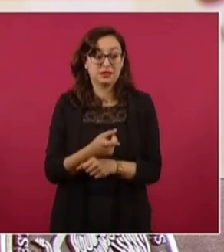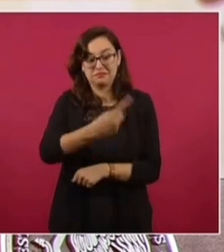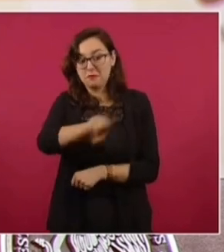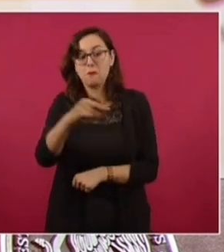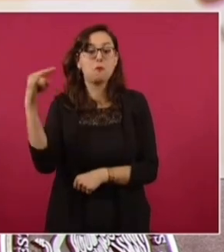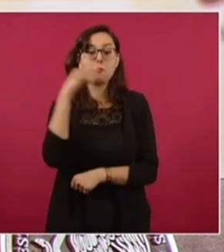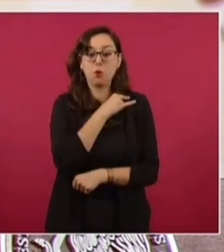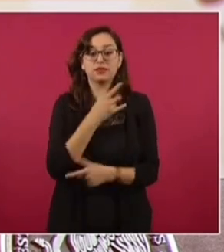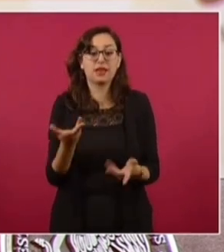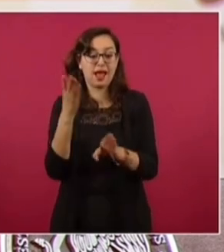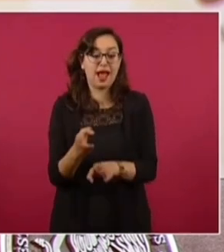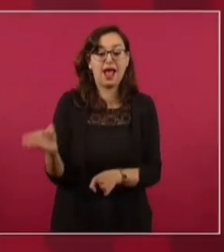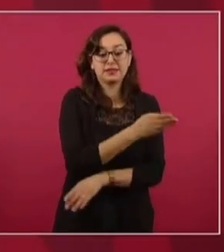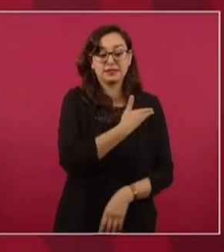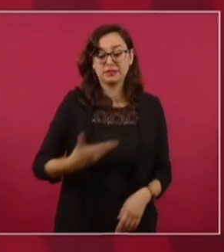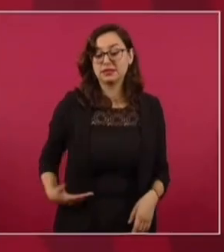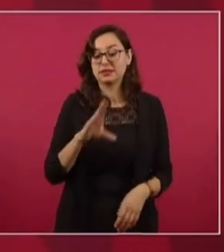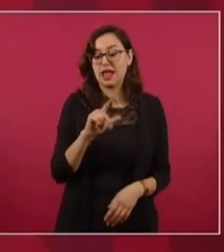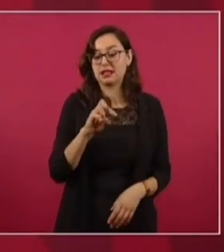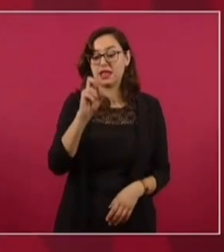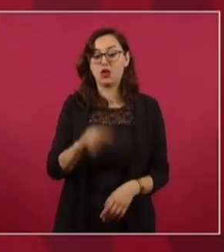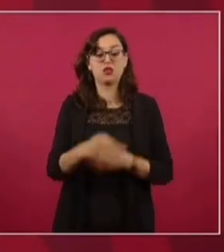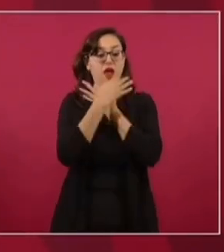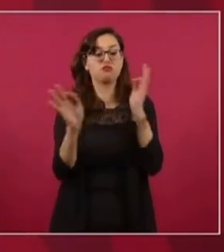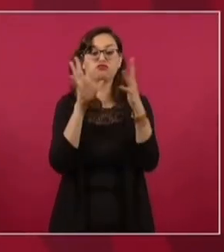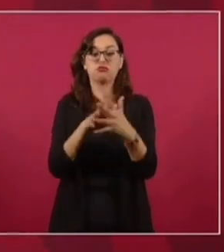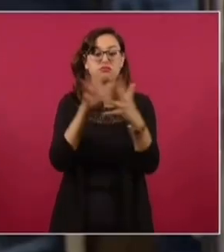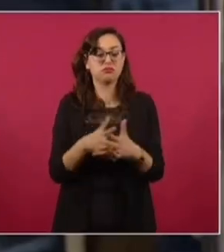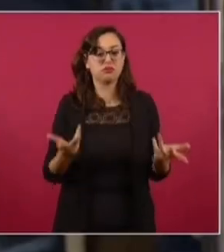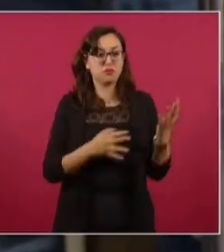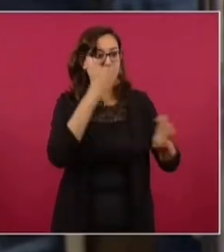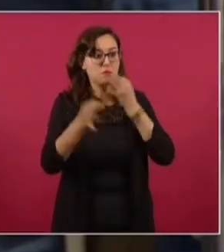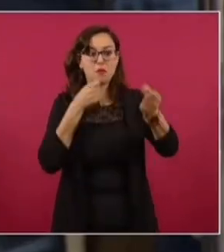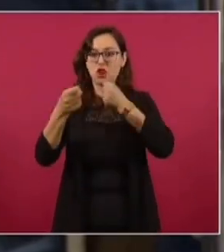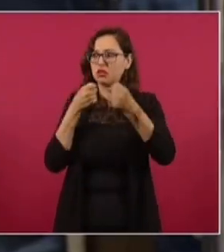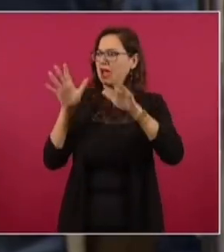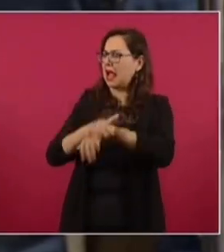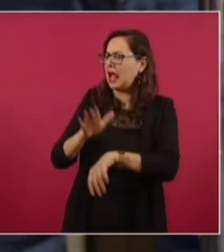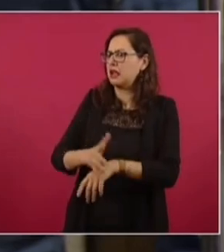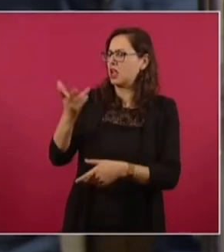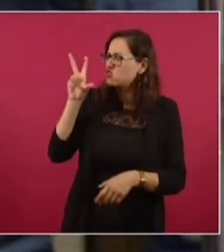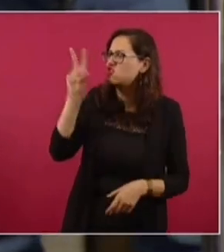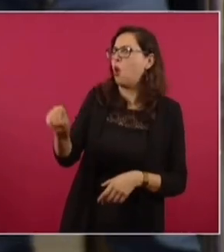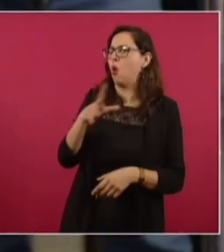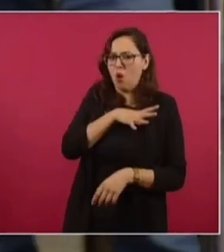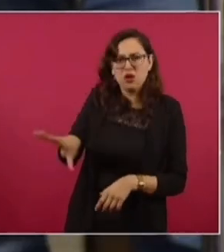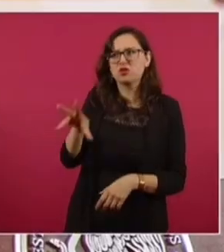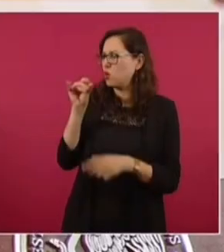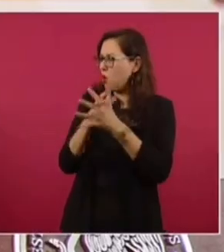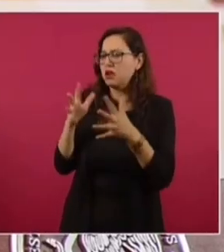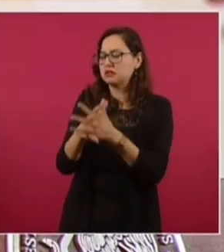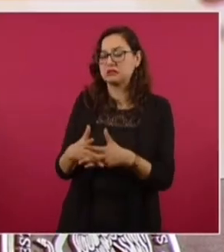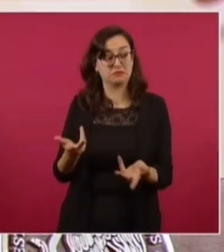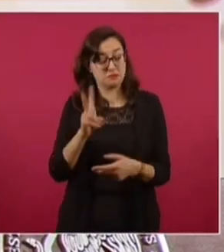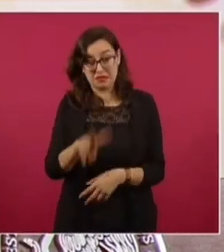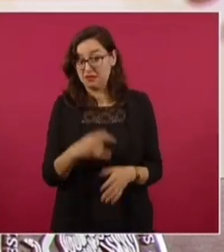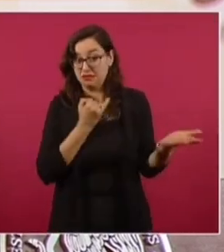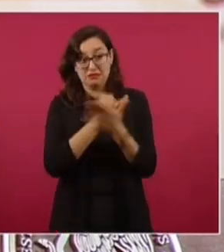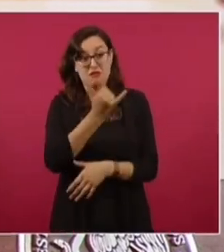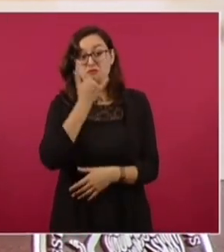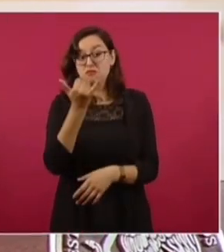Calderón, en vez de oponerse y de repudiar esa decisión fatal,